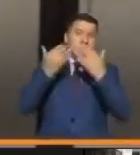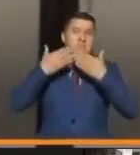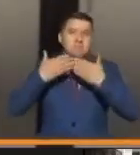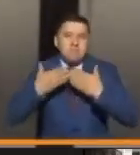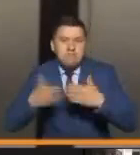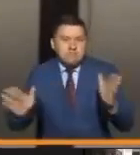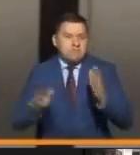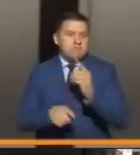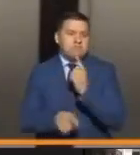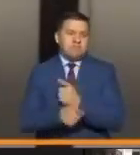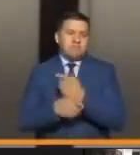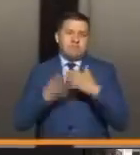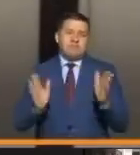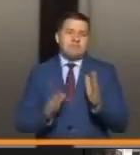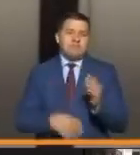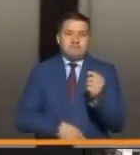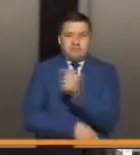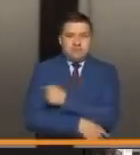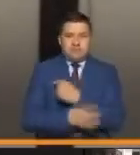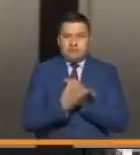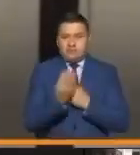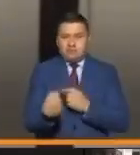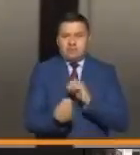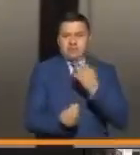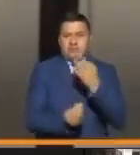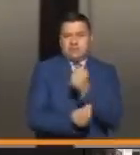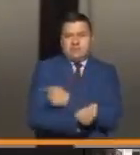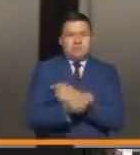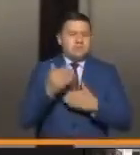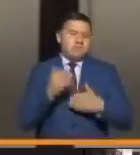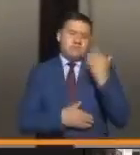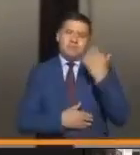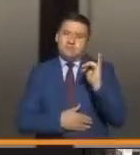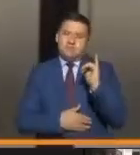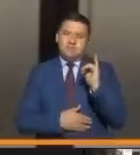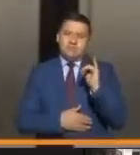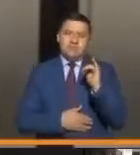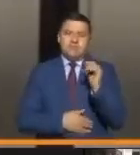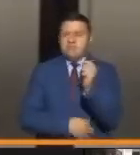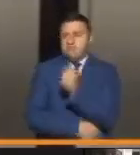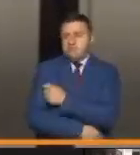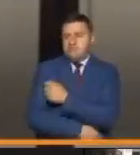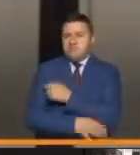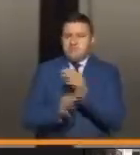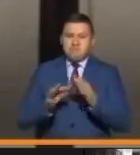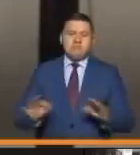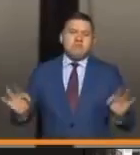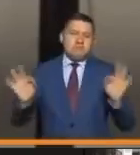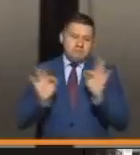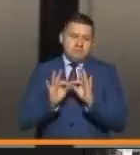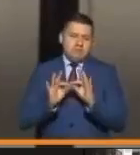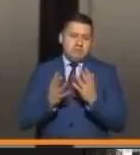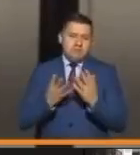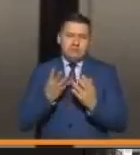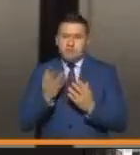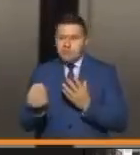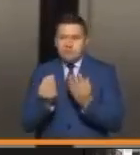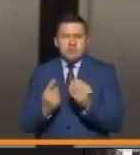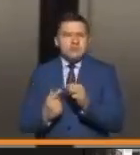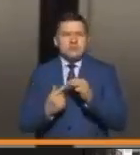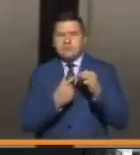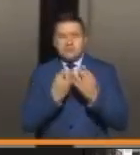inmediatamente la etapa 3 para iniciar esta otra vacunación masiva en grupos